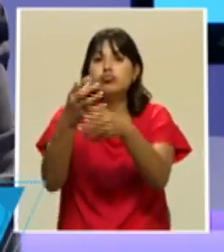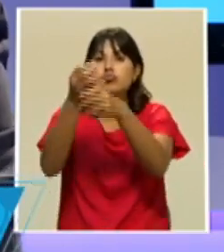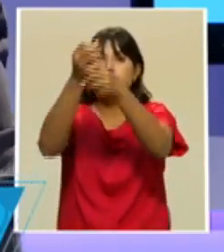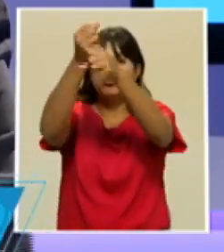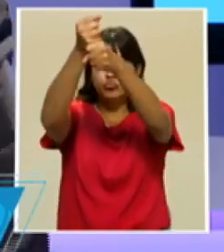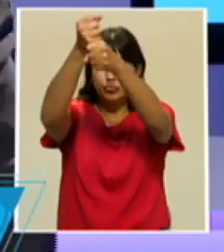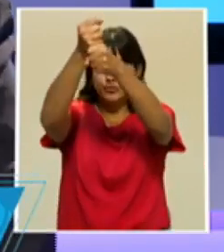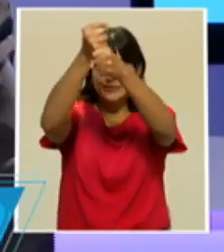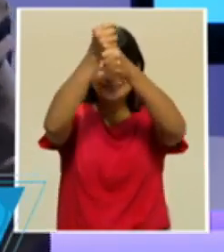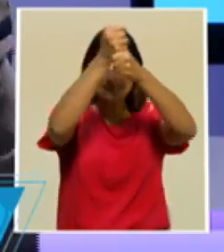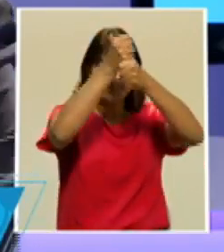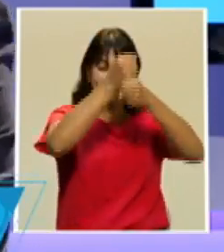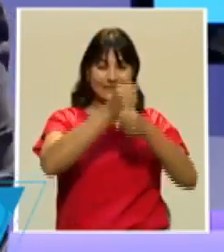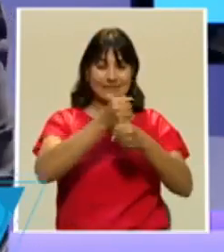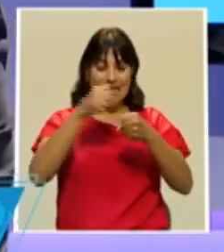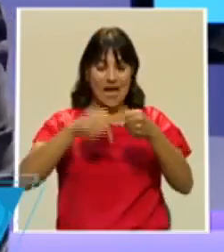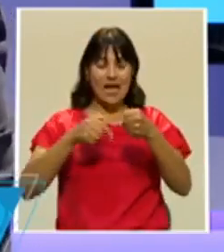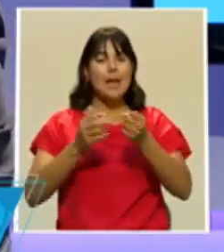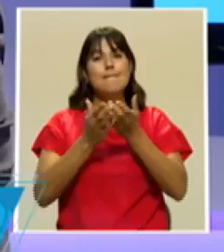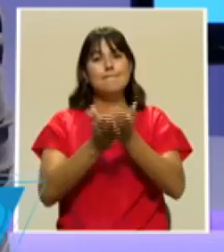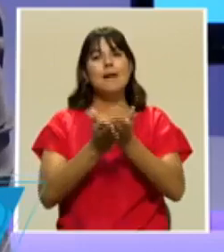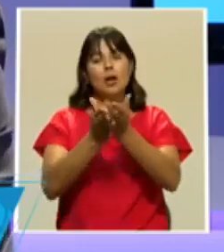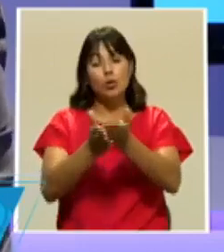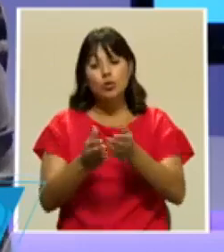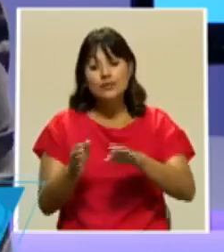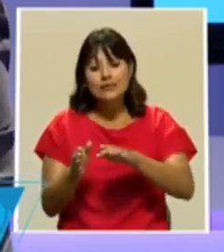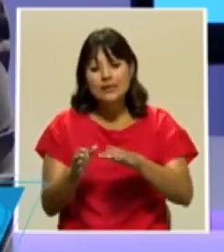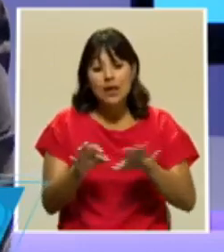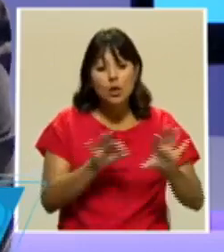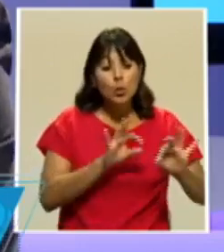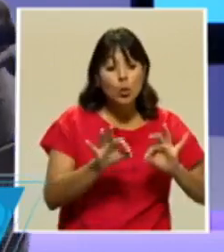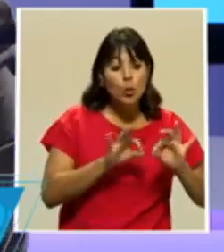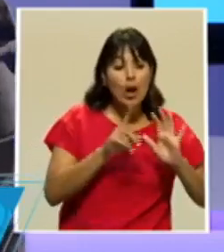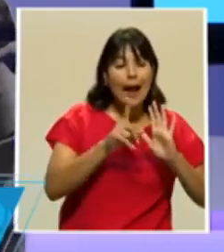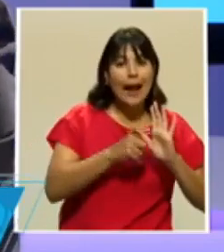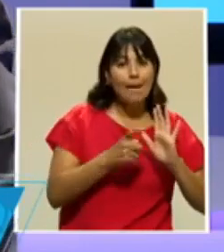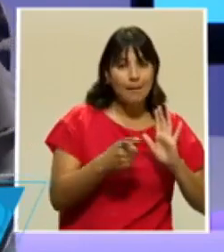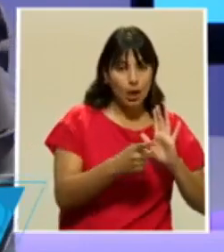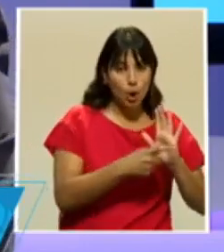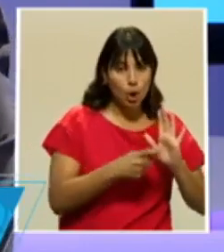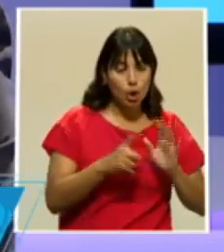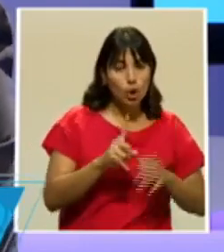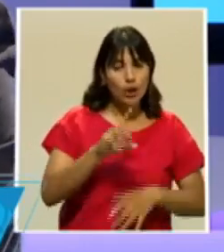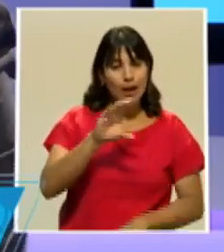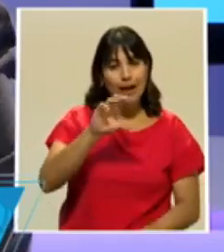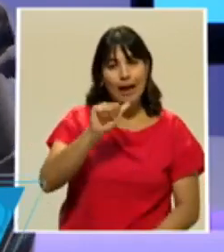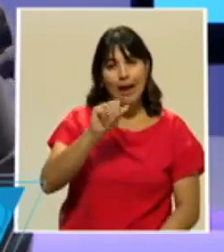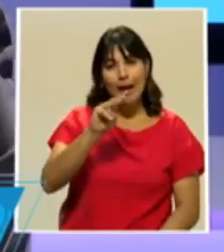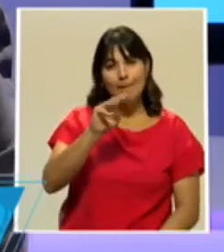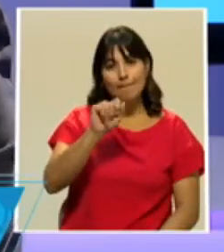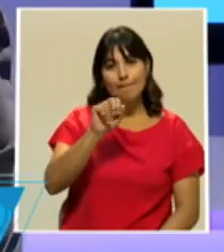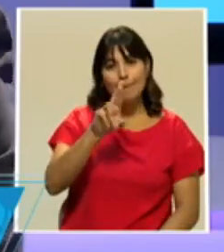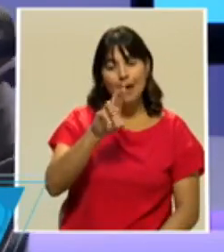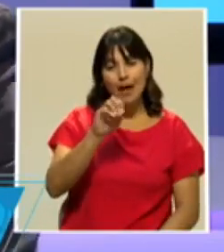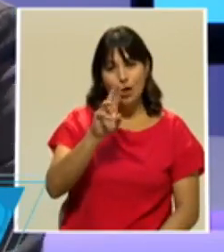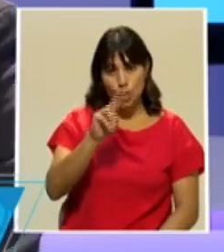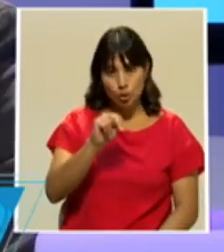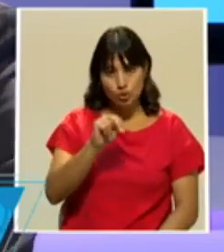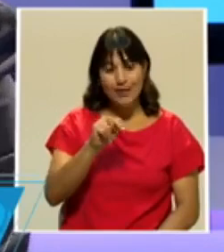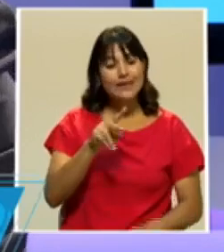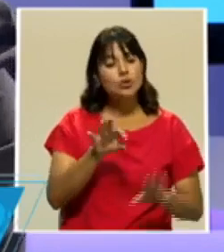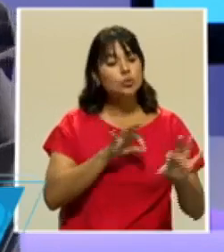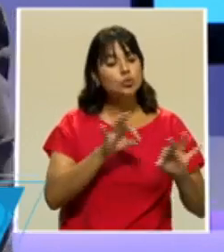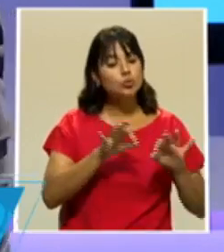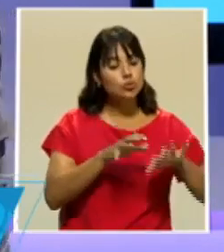seleccionado aquello que es camarón y lo que no es. Y en un proceso que dura algunas horas, pues luego se